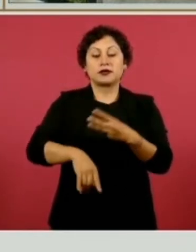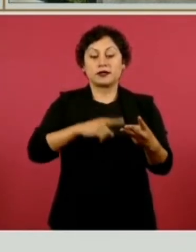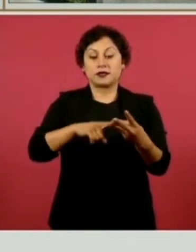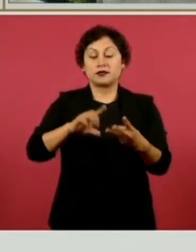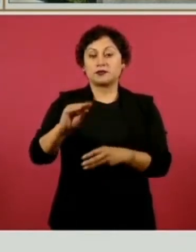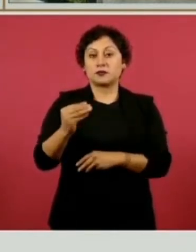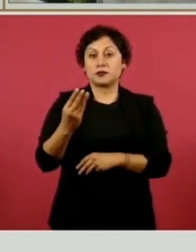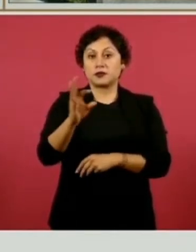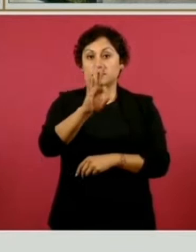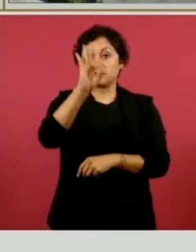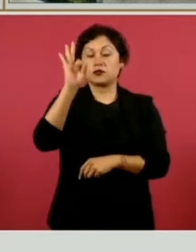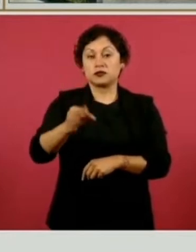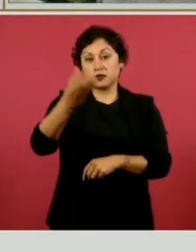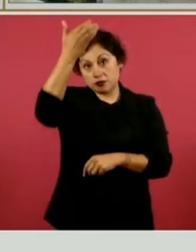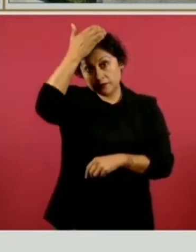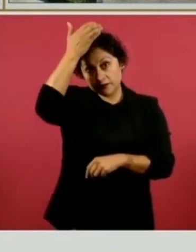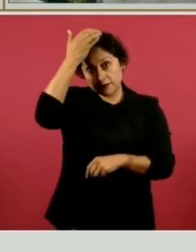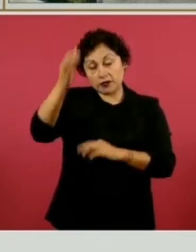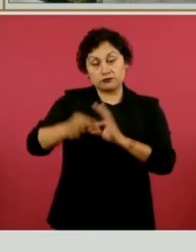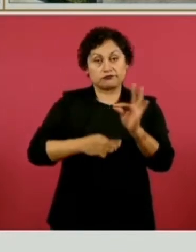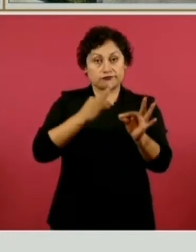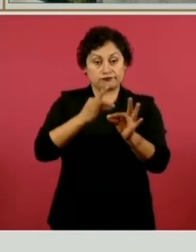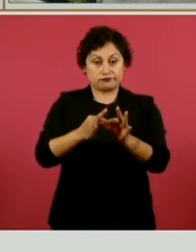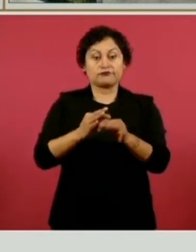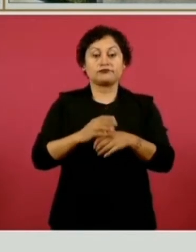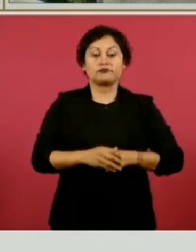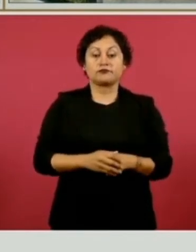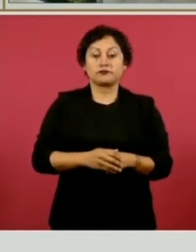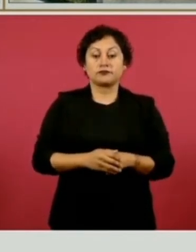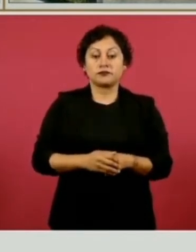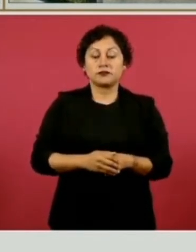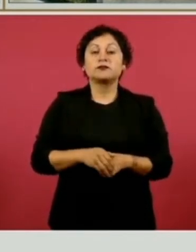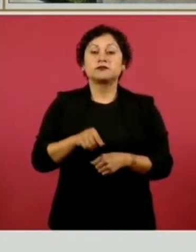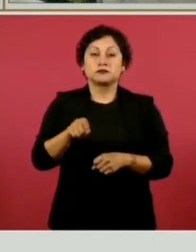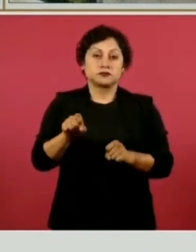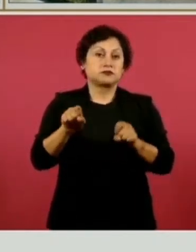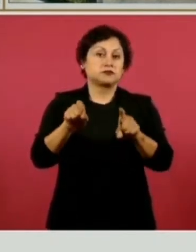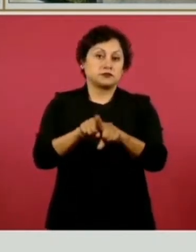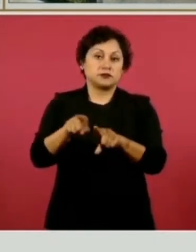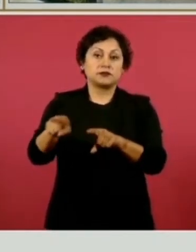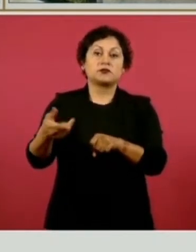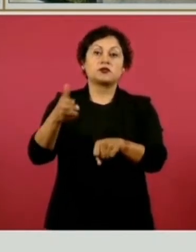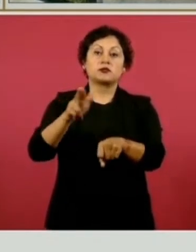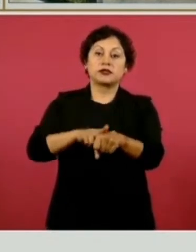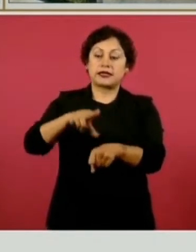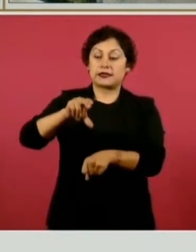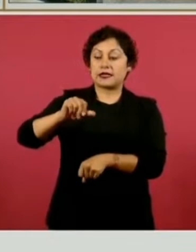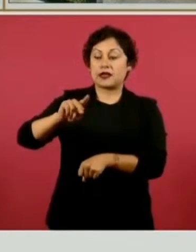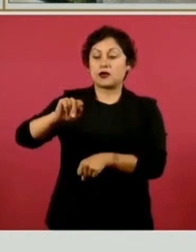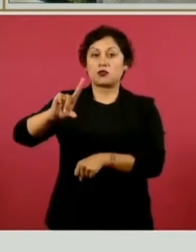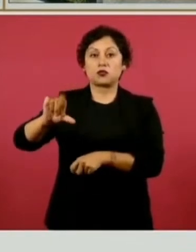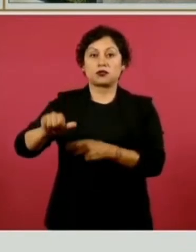contratación de enfermería. También con el gobernador Cuitláhuac se está terminando el hospital de Nautla, el hospital